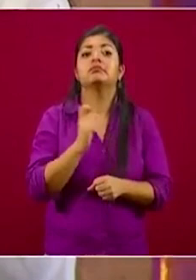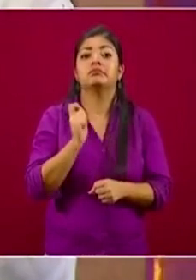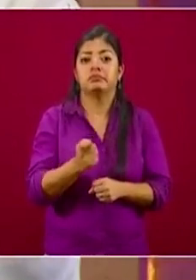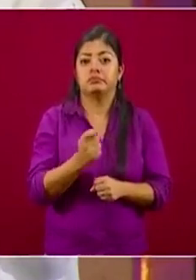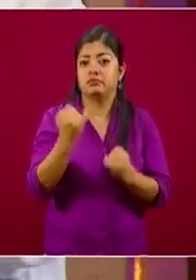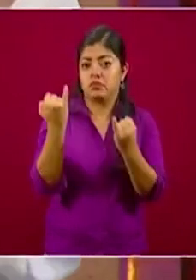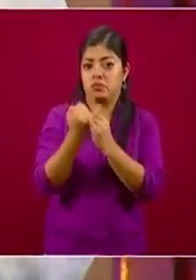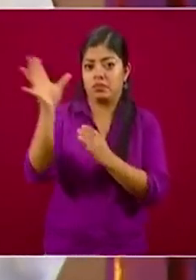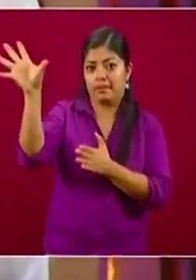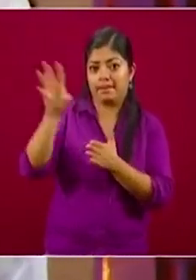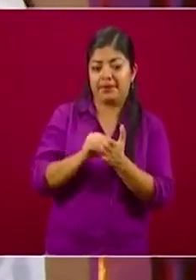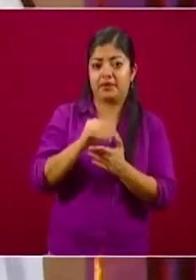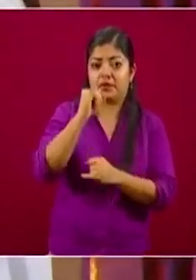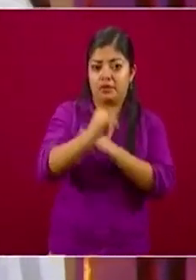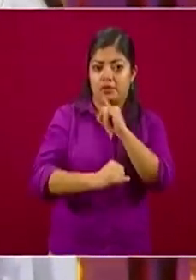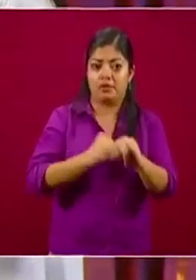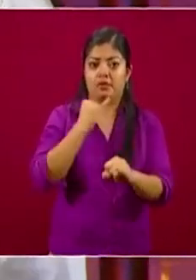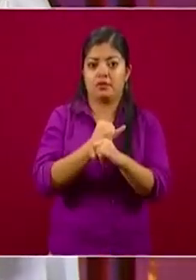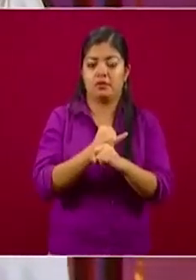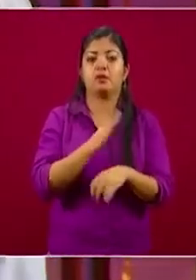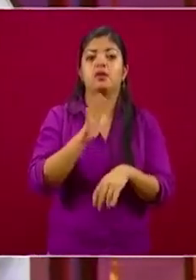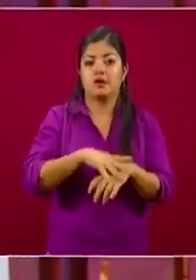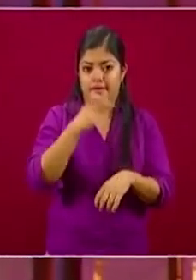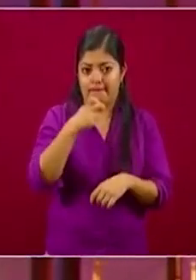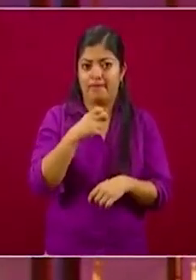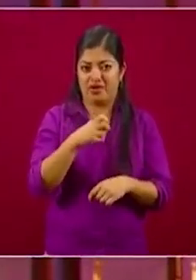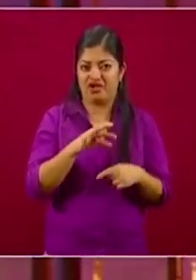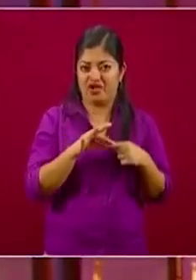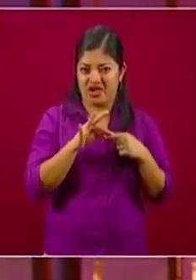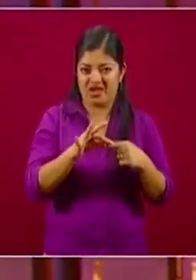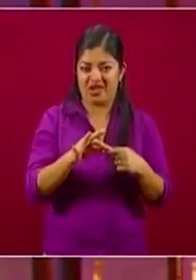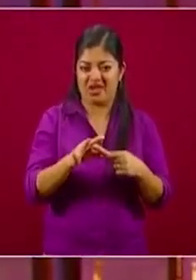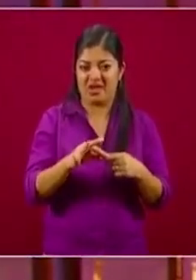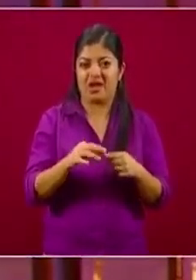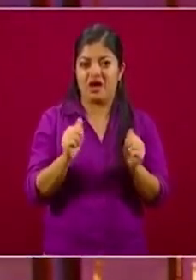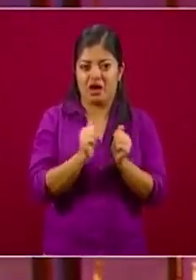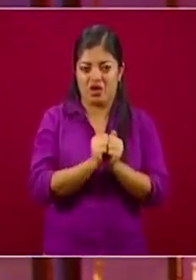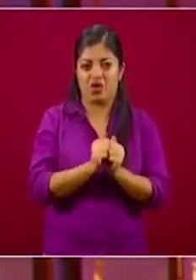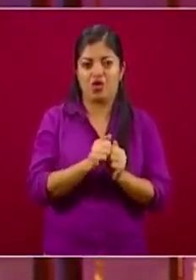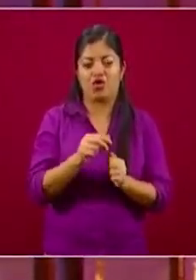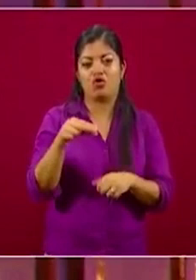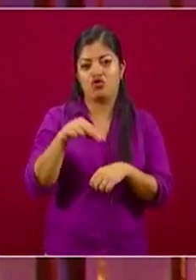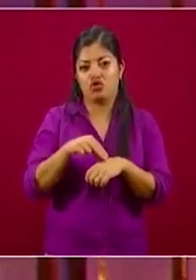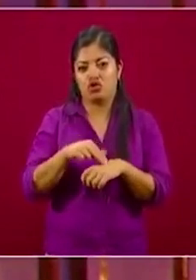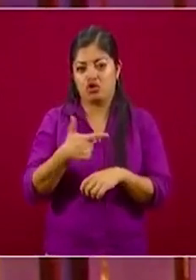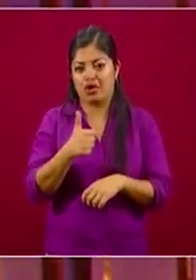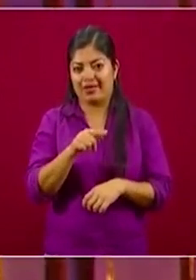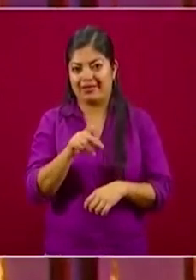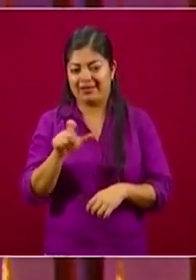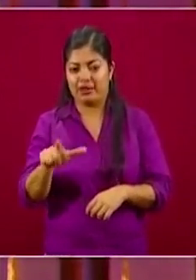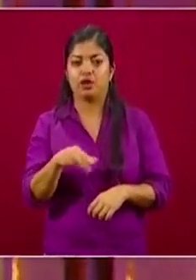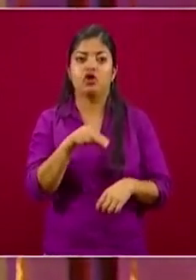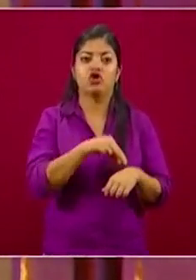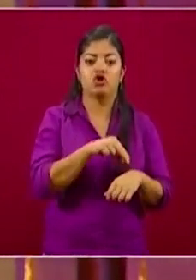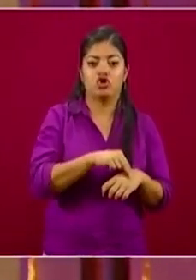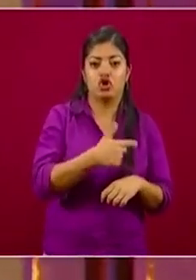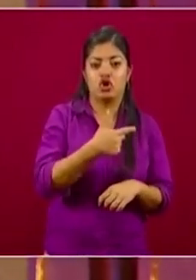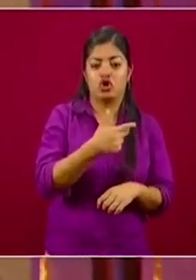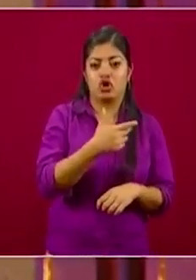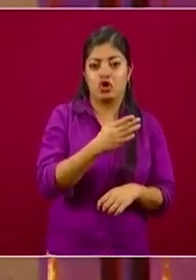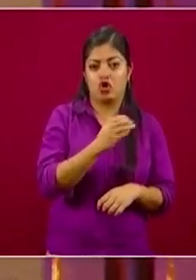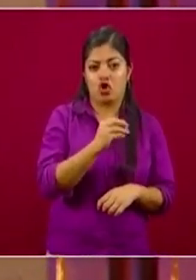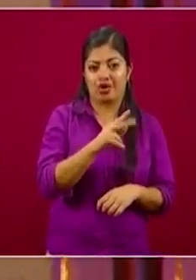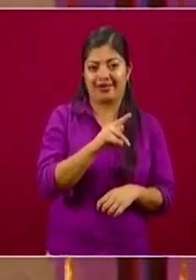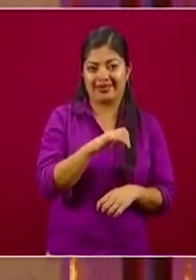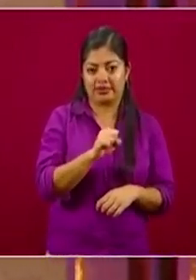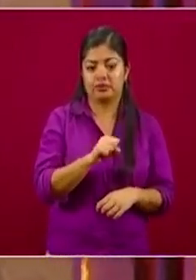internacionales. Entonces, esta guía, que la hemos trabajado con el doctor Hugo López-Gatell, con el doctor Cortés, pues ya va a estar